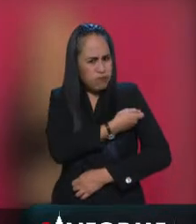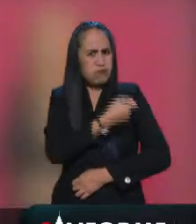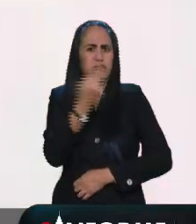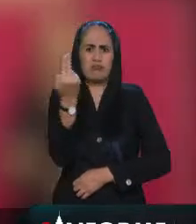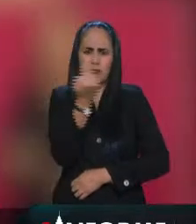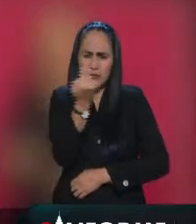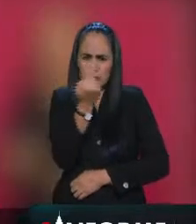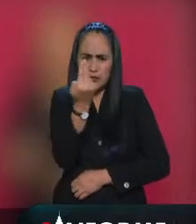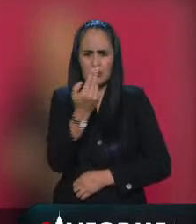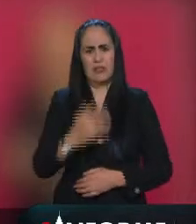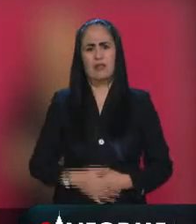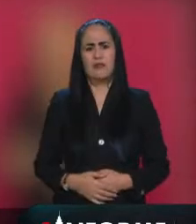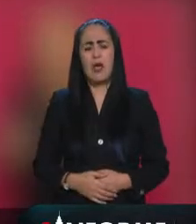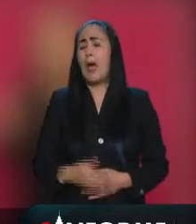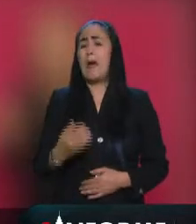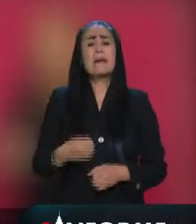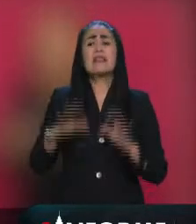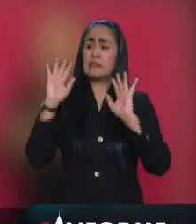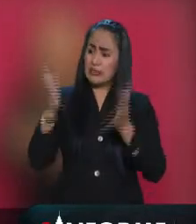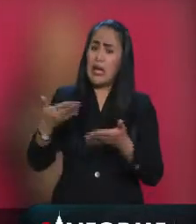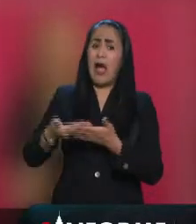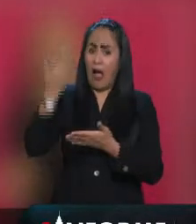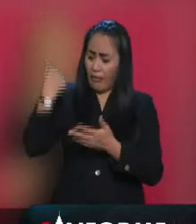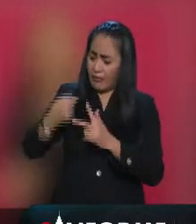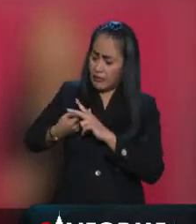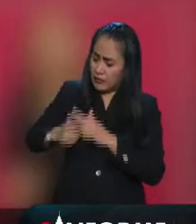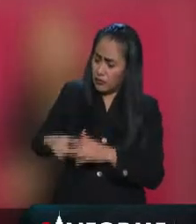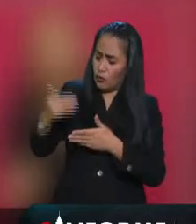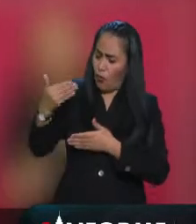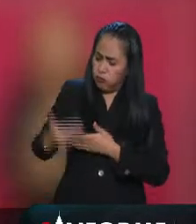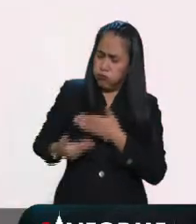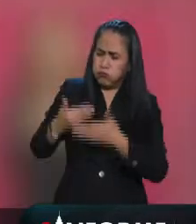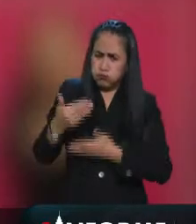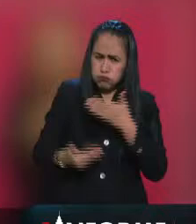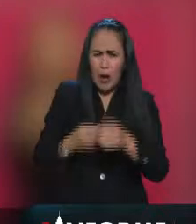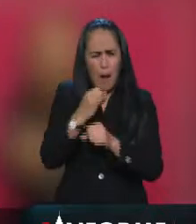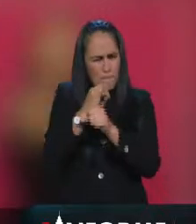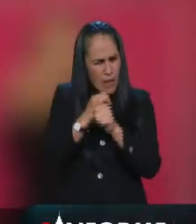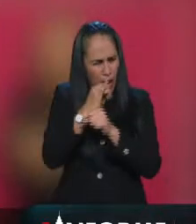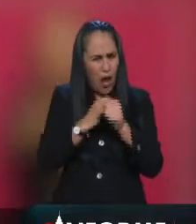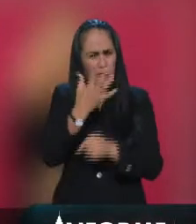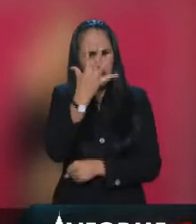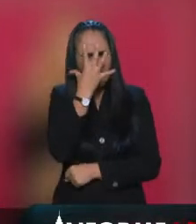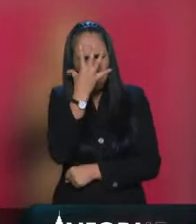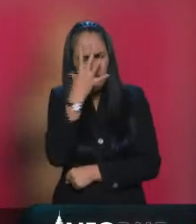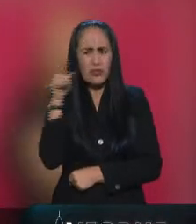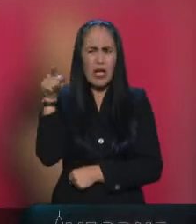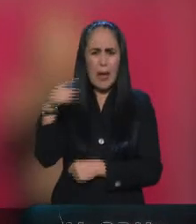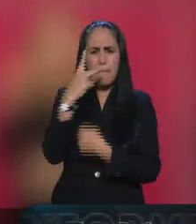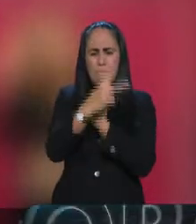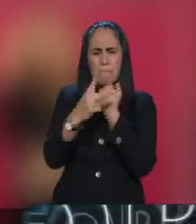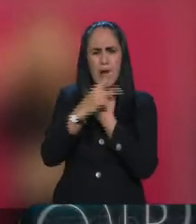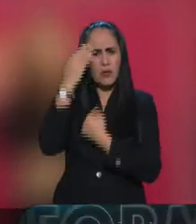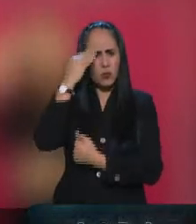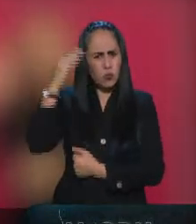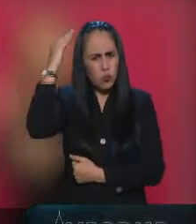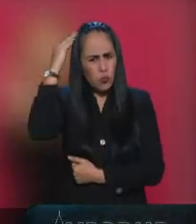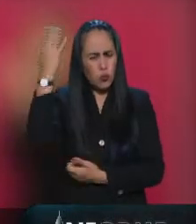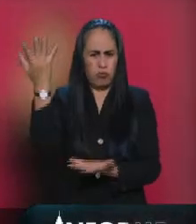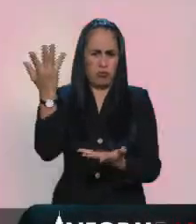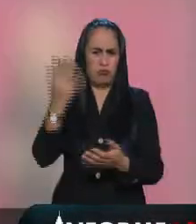de procesos de investigación serios realizados en Cuba que tienen